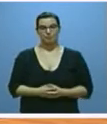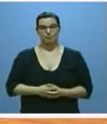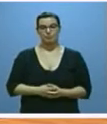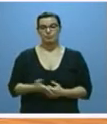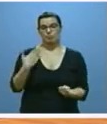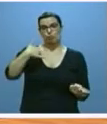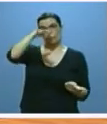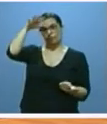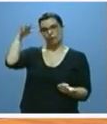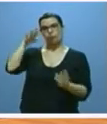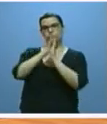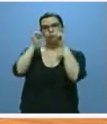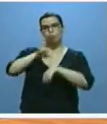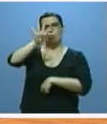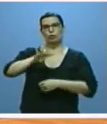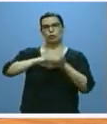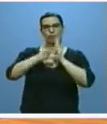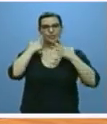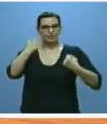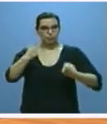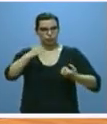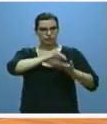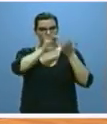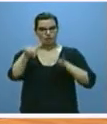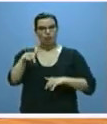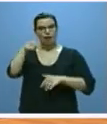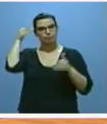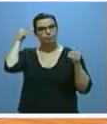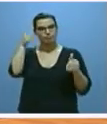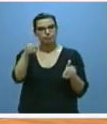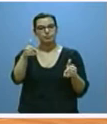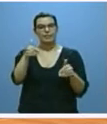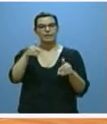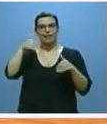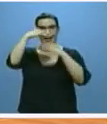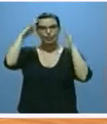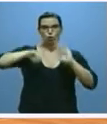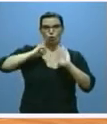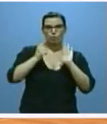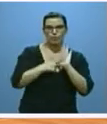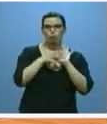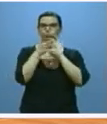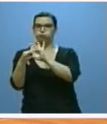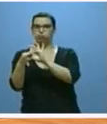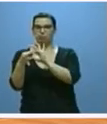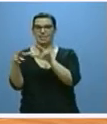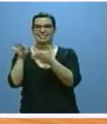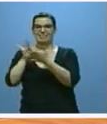pasado se aprobó el cuarto plan de salud de Castilla y León que plantea un enfoque de la sanidad más integral y más conectado con los servicios sociales.